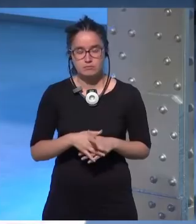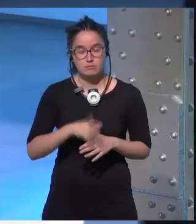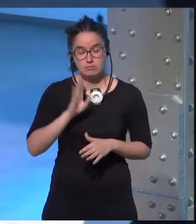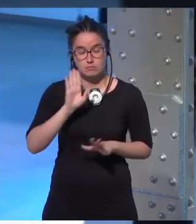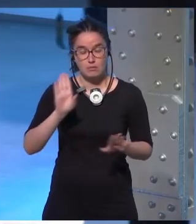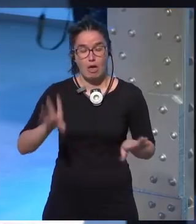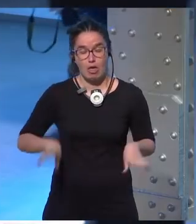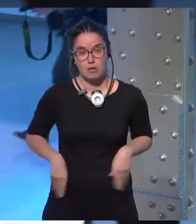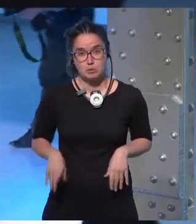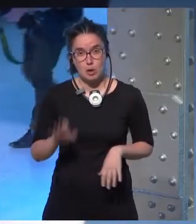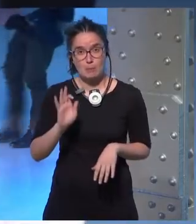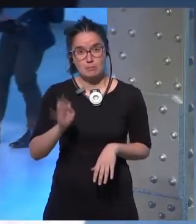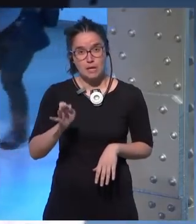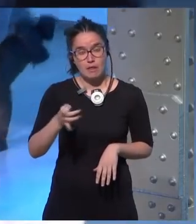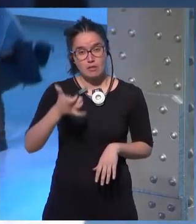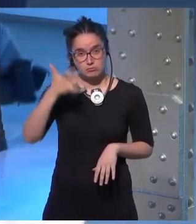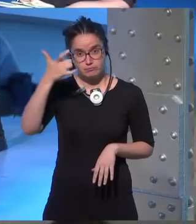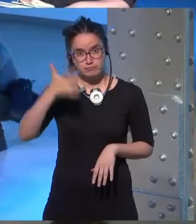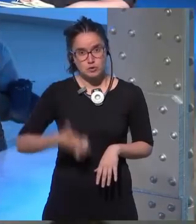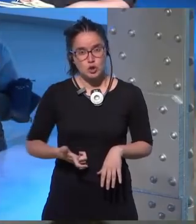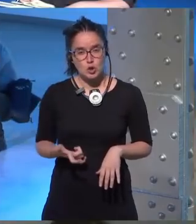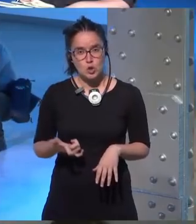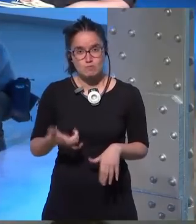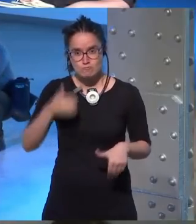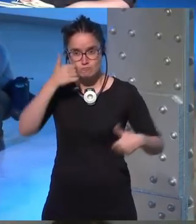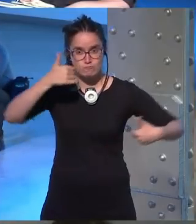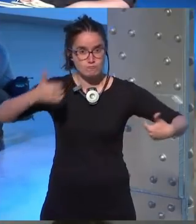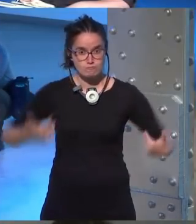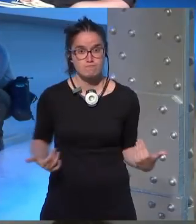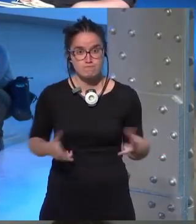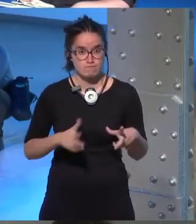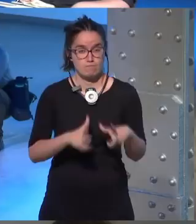reconozco que soy un saco de carne humana